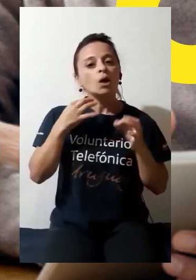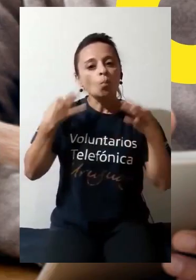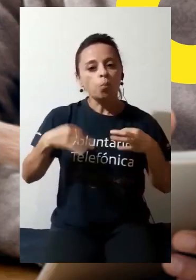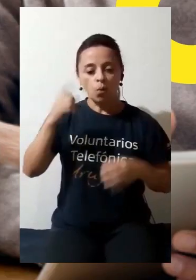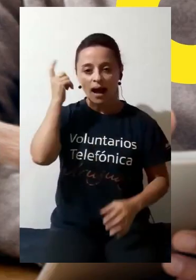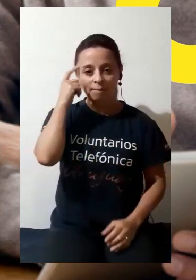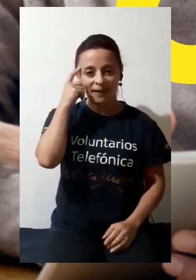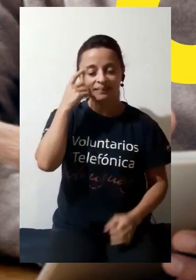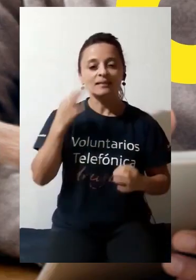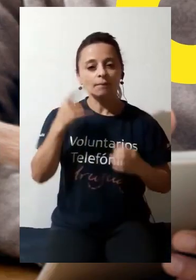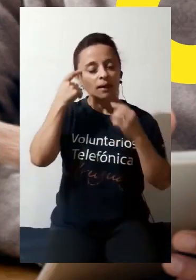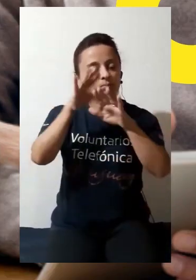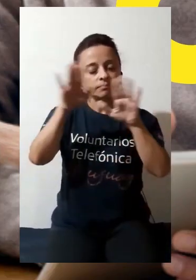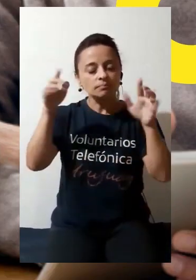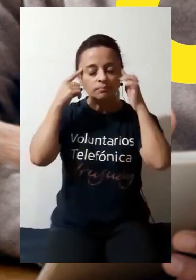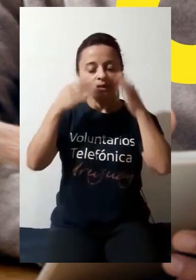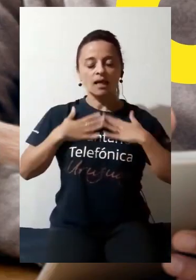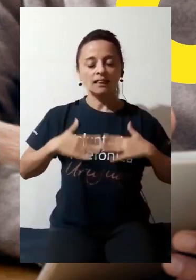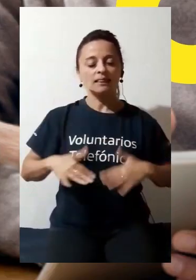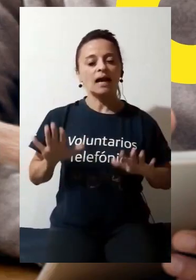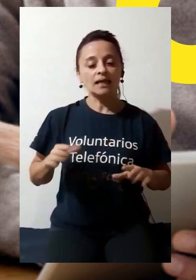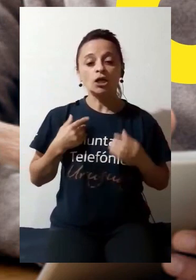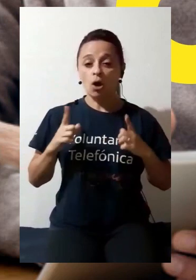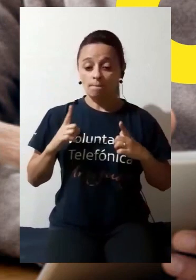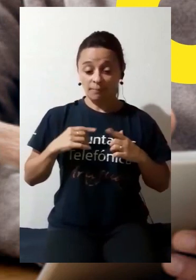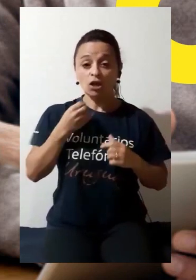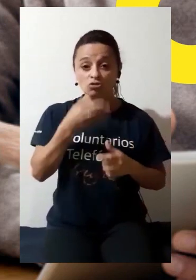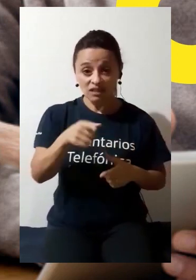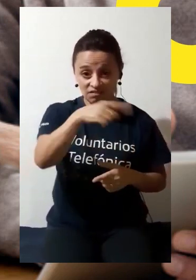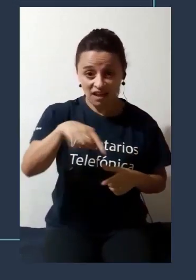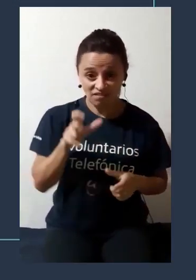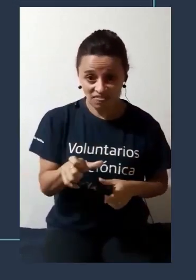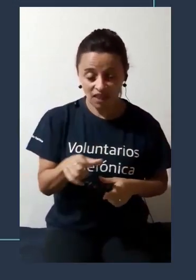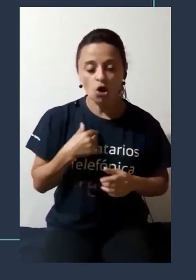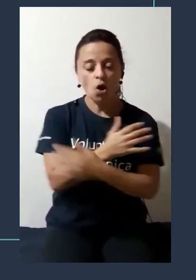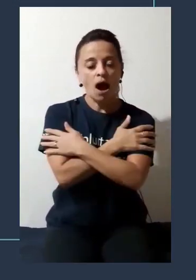Espero que les haya servido este video. Les mando un abrazo fuerte y nos vemos la próxima.